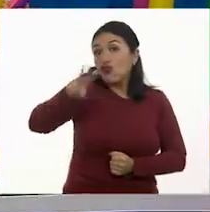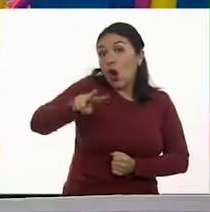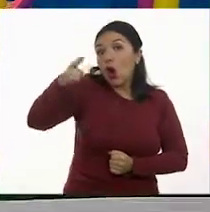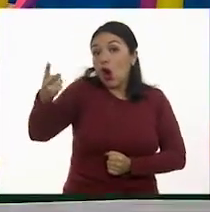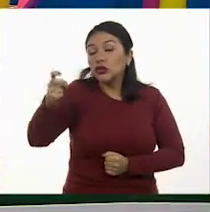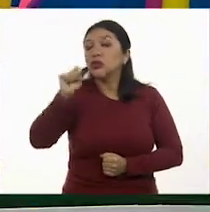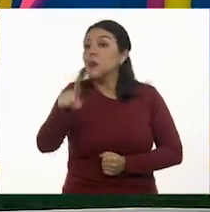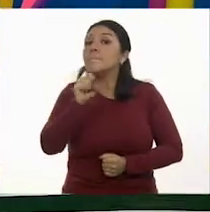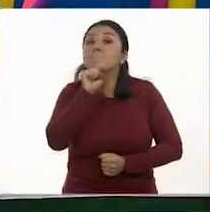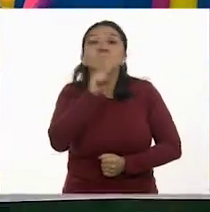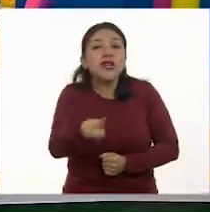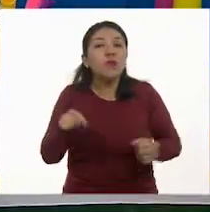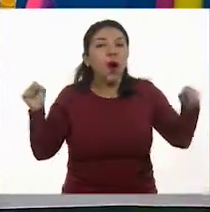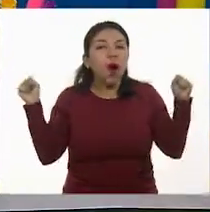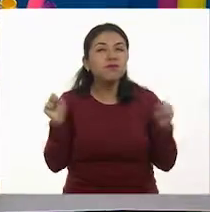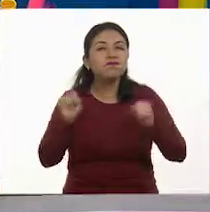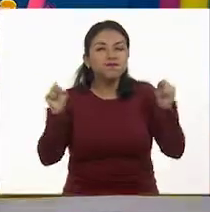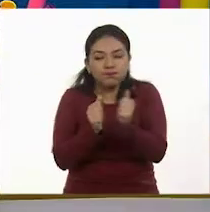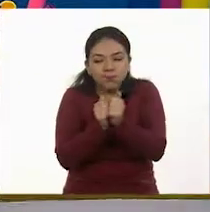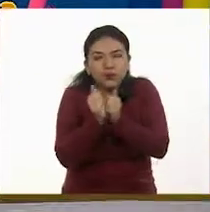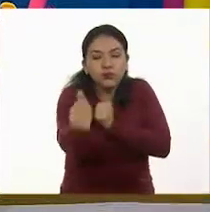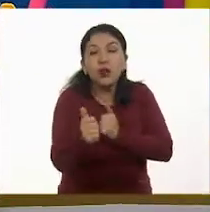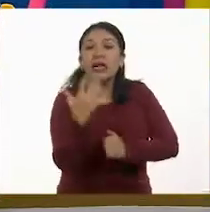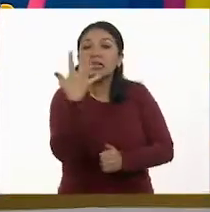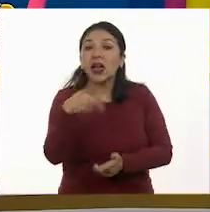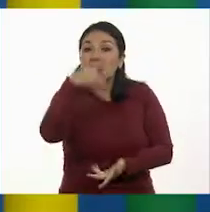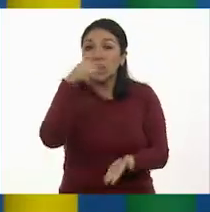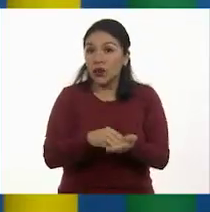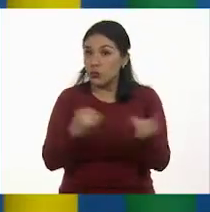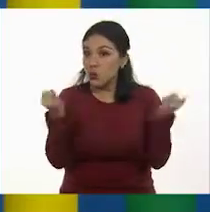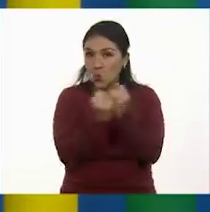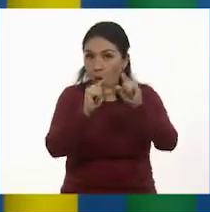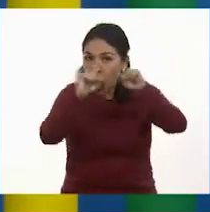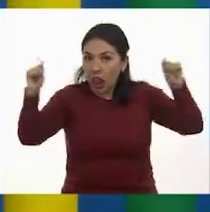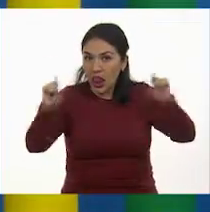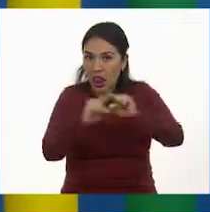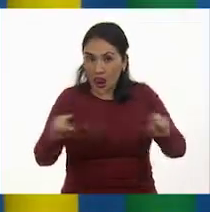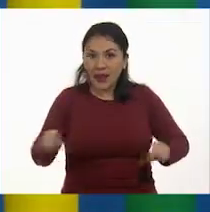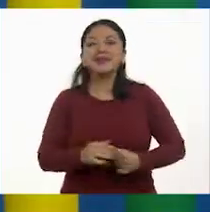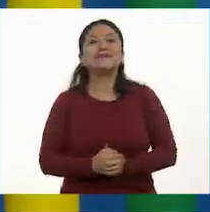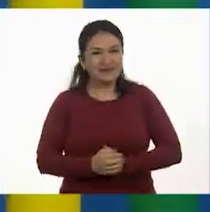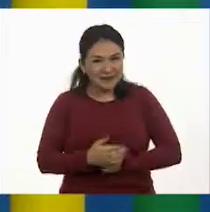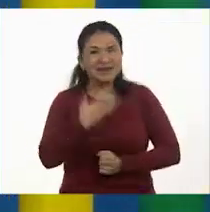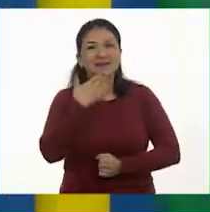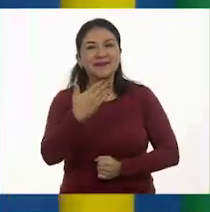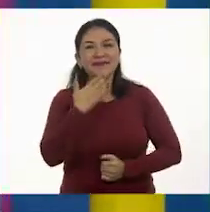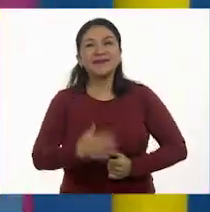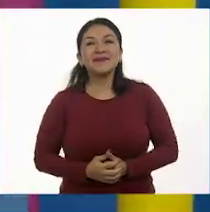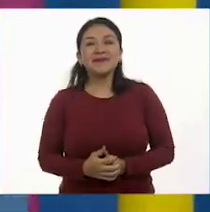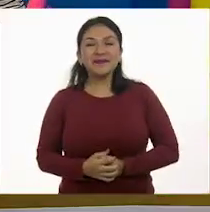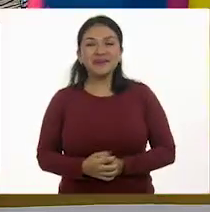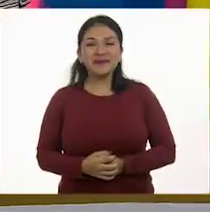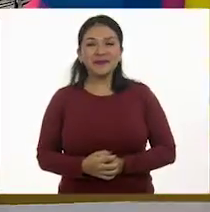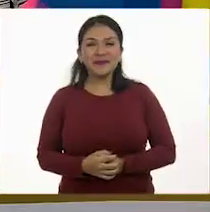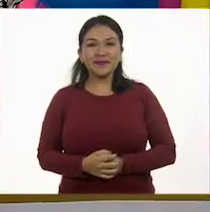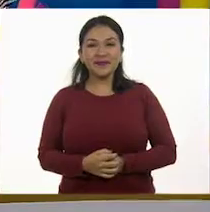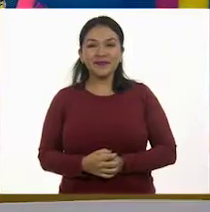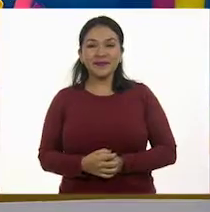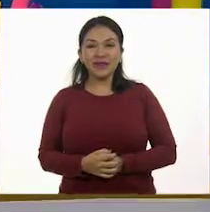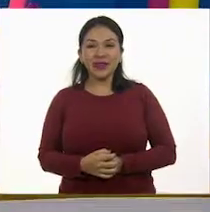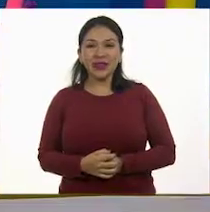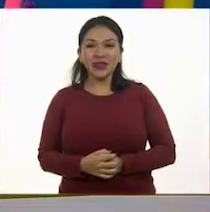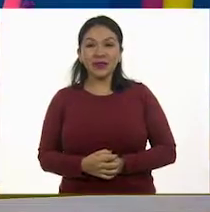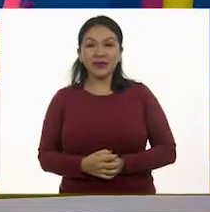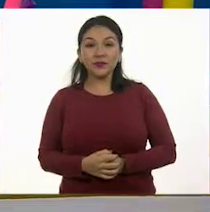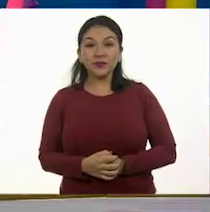al mismo recorrido y a la misma distancia. Perfecto. Muy bien. Entonces, acá tengo el